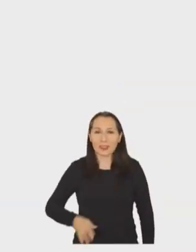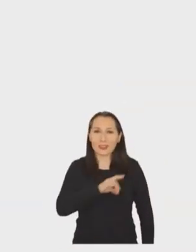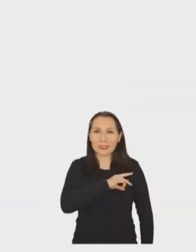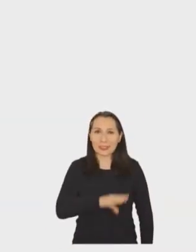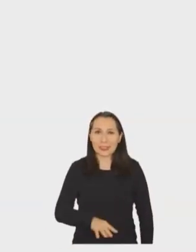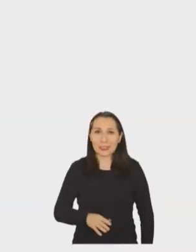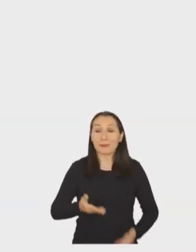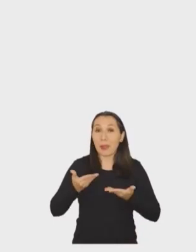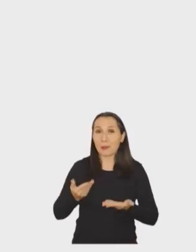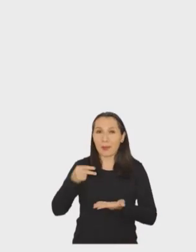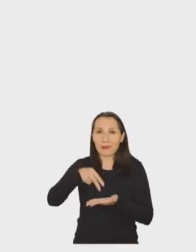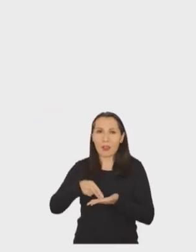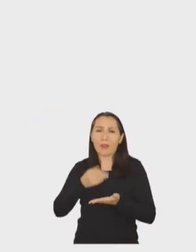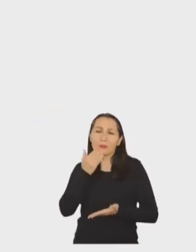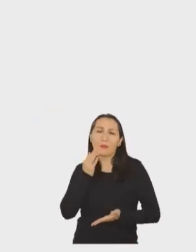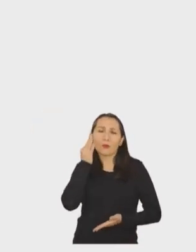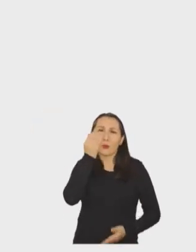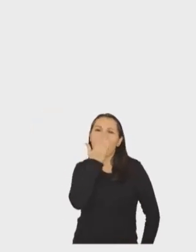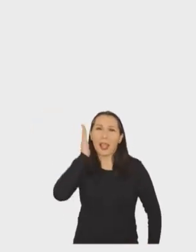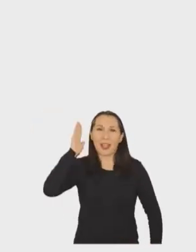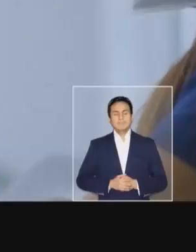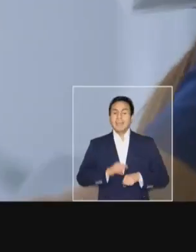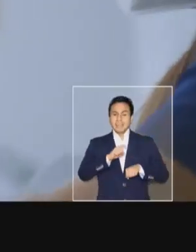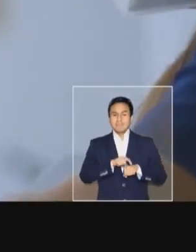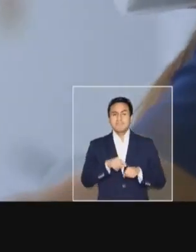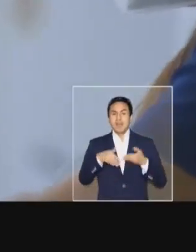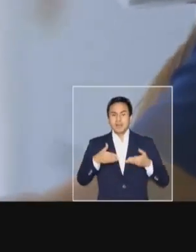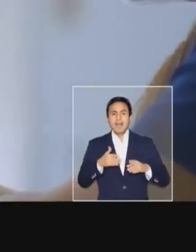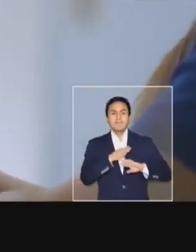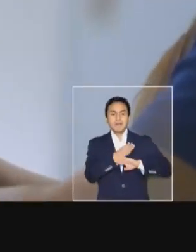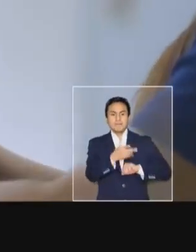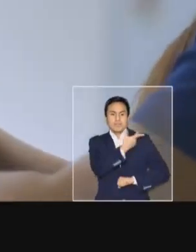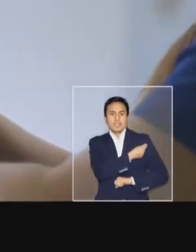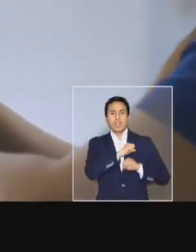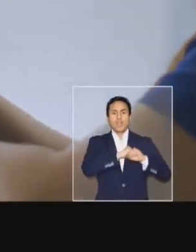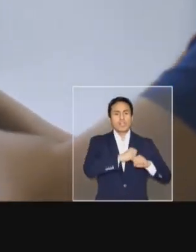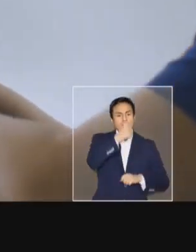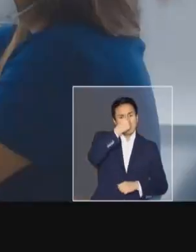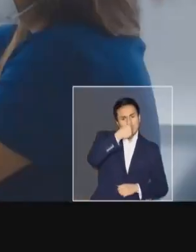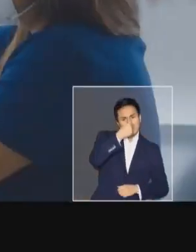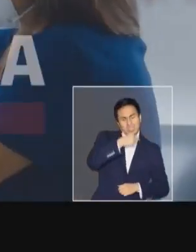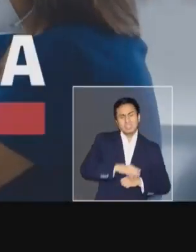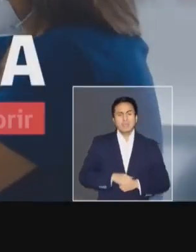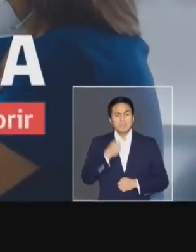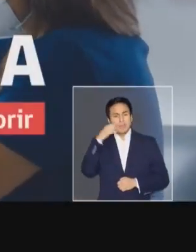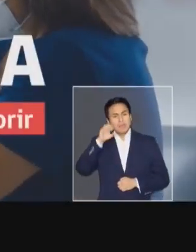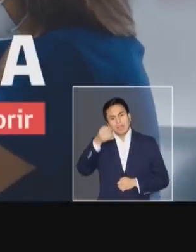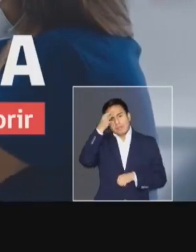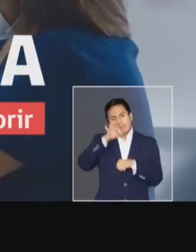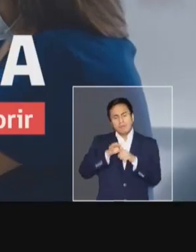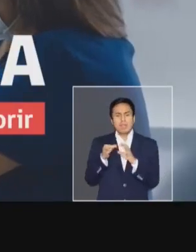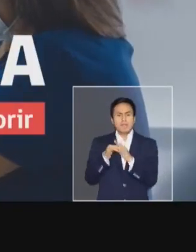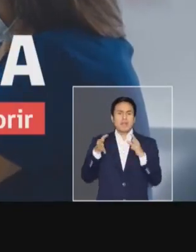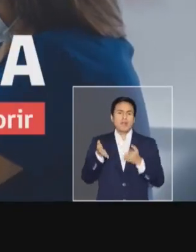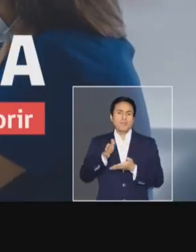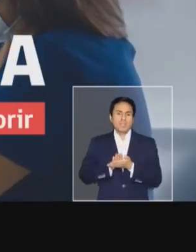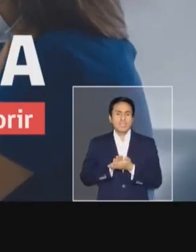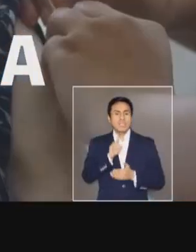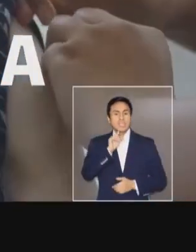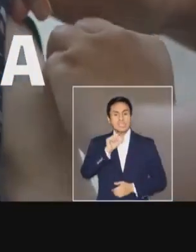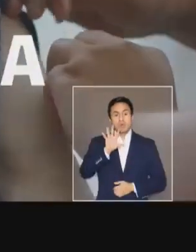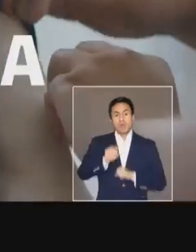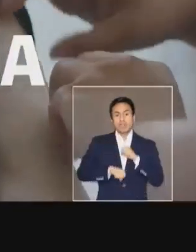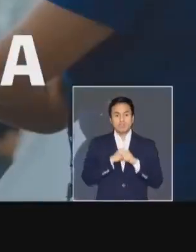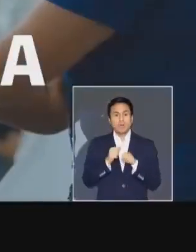Gobierno de Chile. Presentes por un mejor futuro. Aún no estás a tiempo de vacunarte contra la influenza. Prevengamos enfermarnos de gravedad o morir.